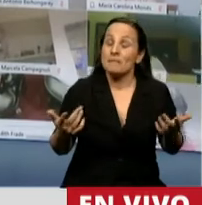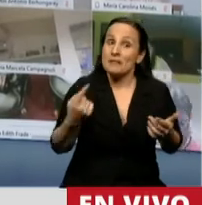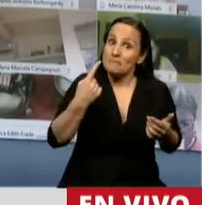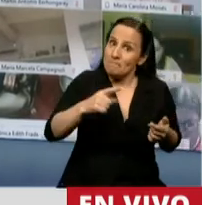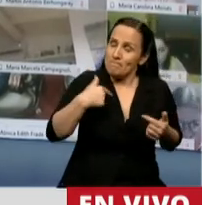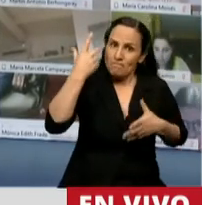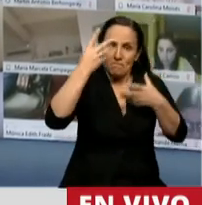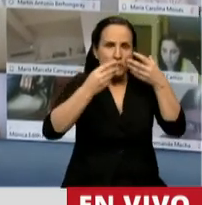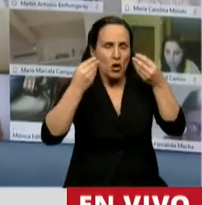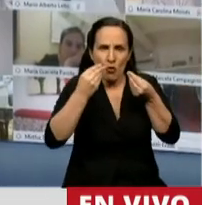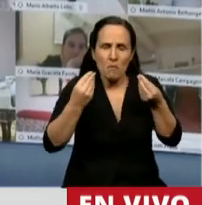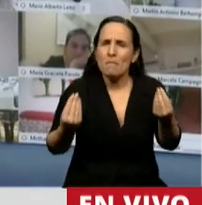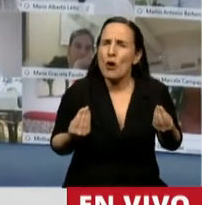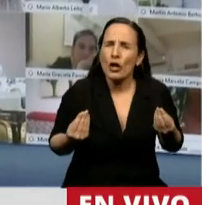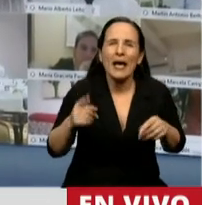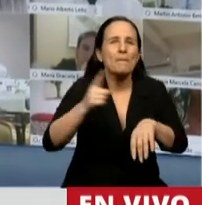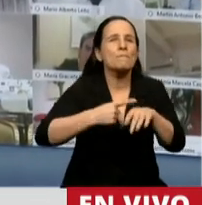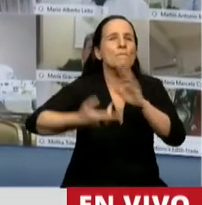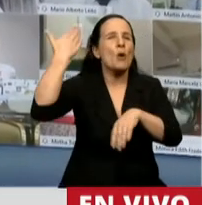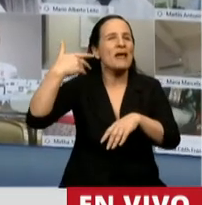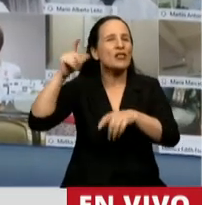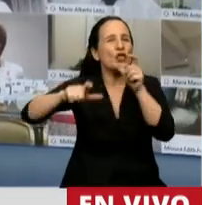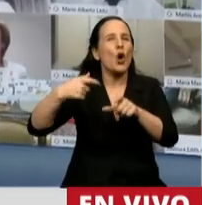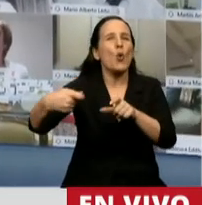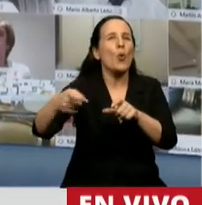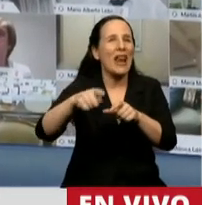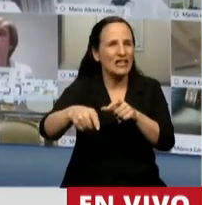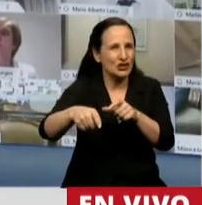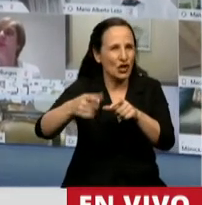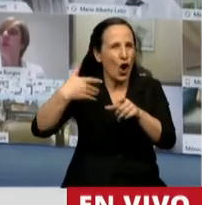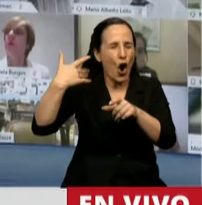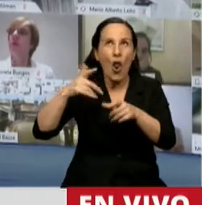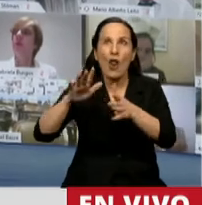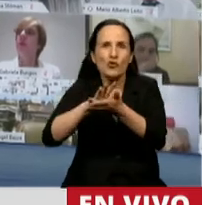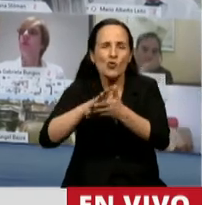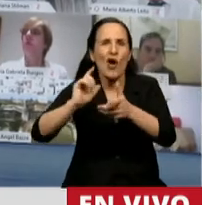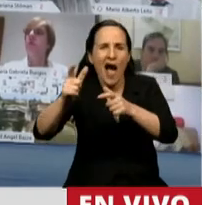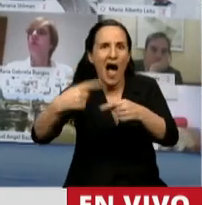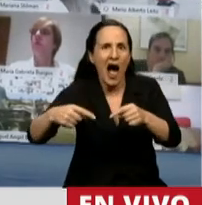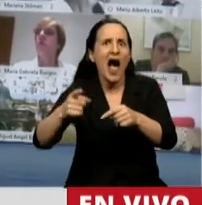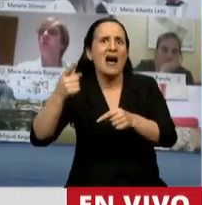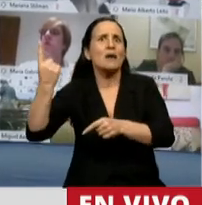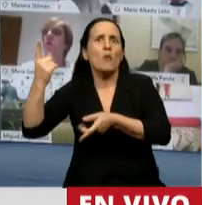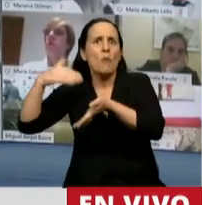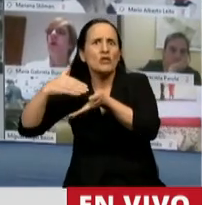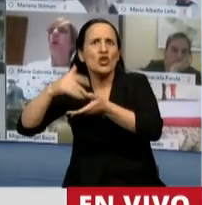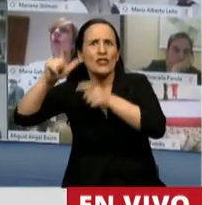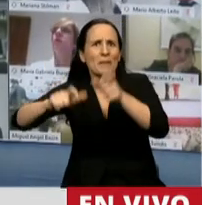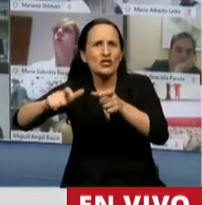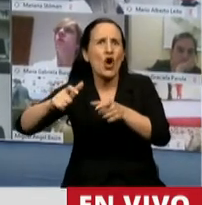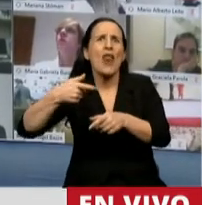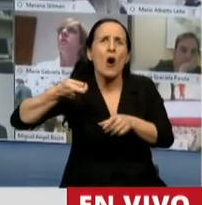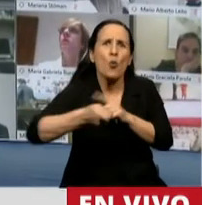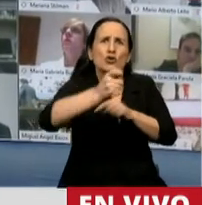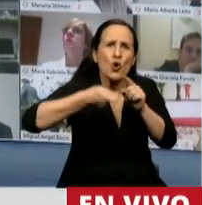que en la reparación histórica se incorporaron más de un millón de jubilados que tenían sentencia y que generaban